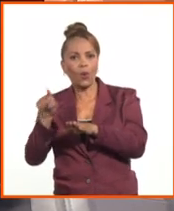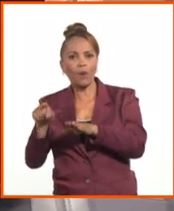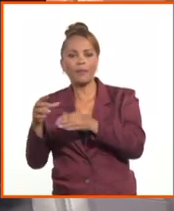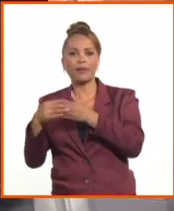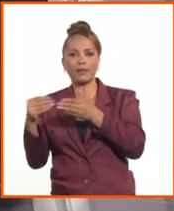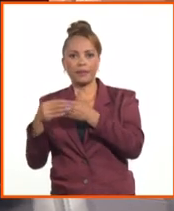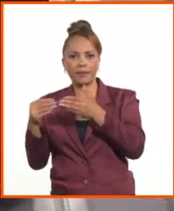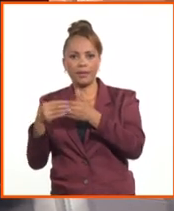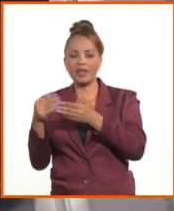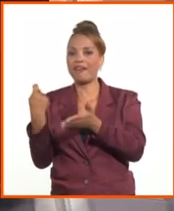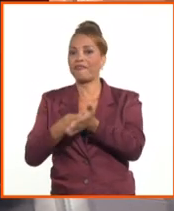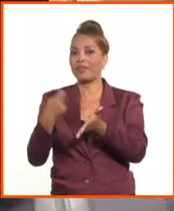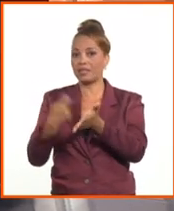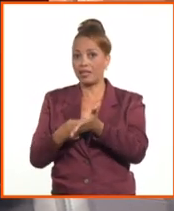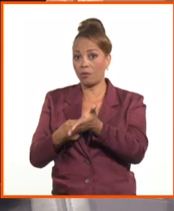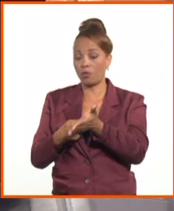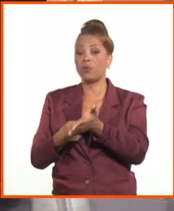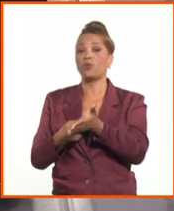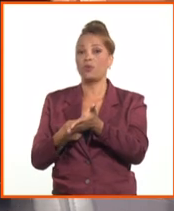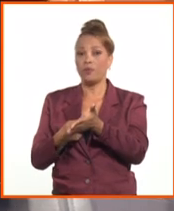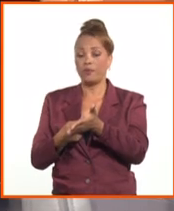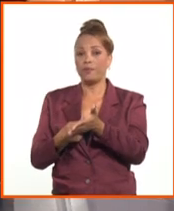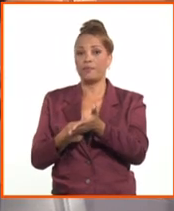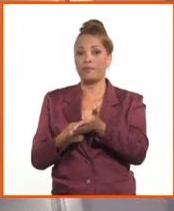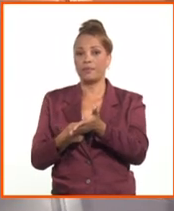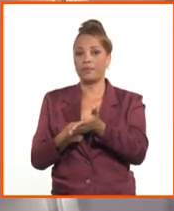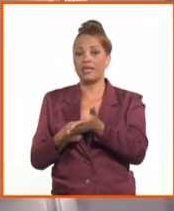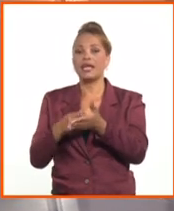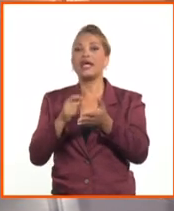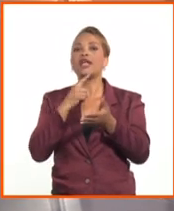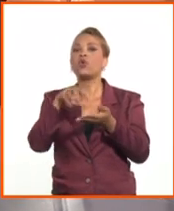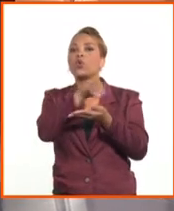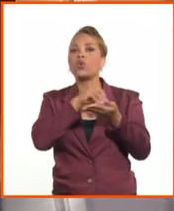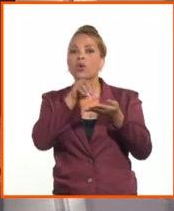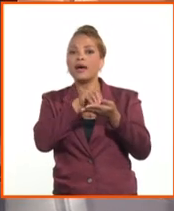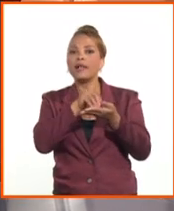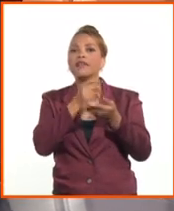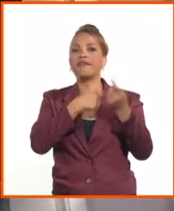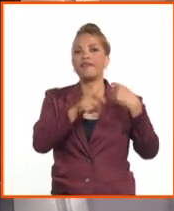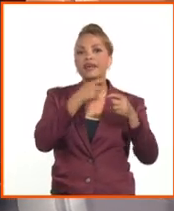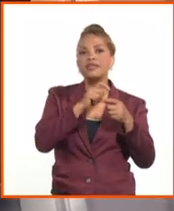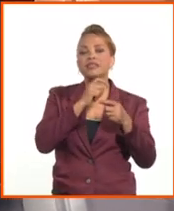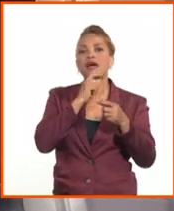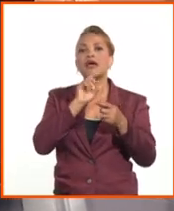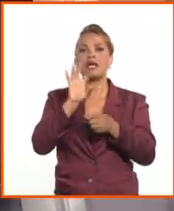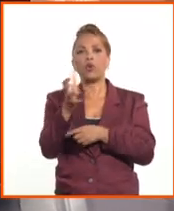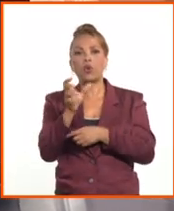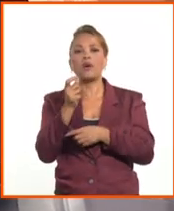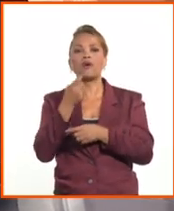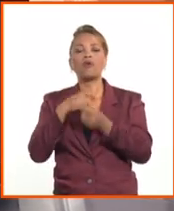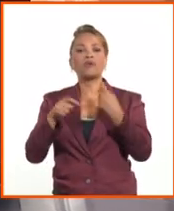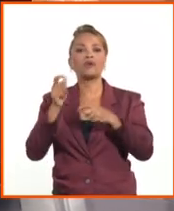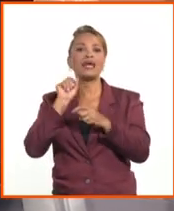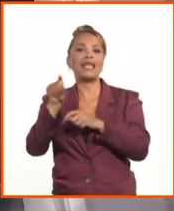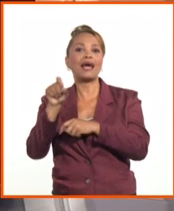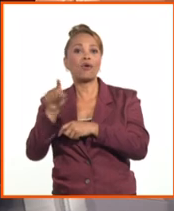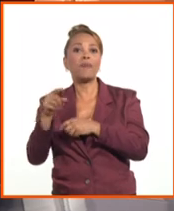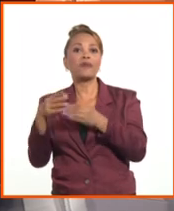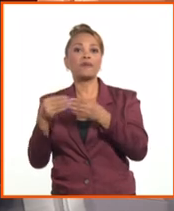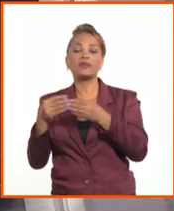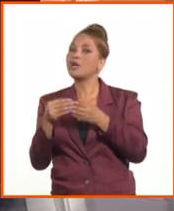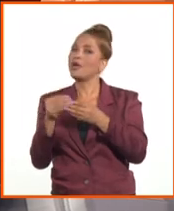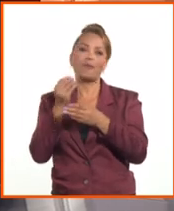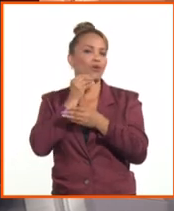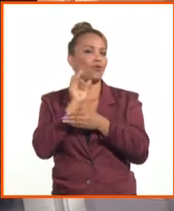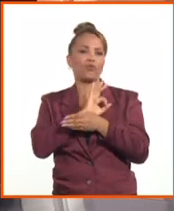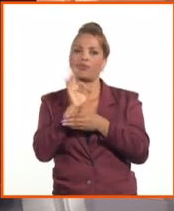en efectivo en las cadecas, o en los bancos, la compra de esa divisa, pero no es posible dar el paso de